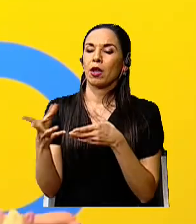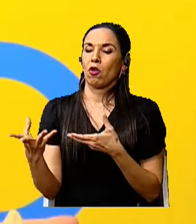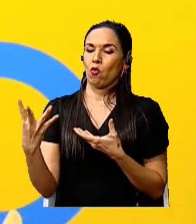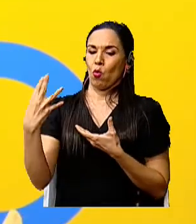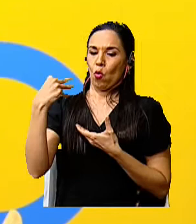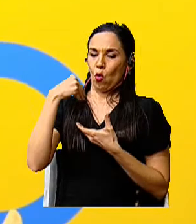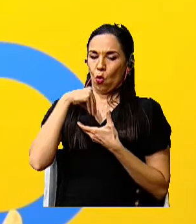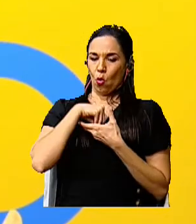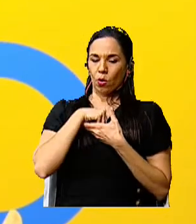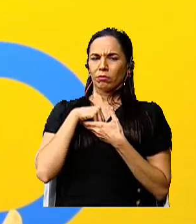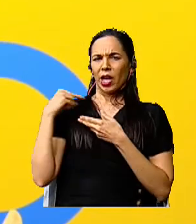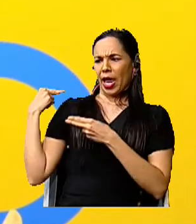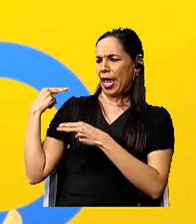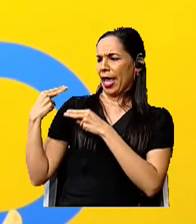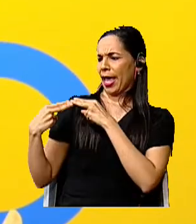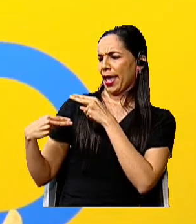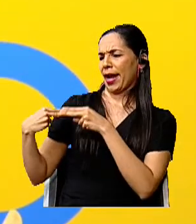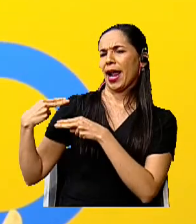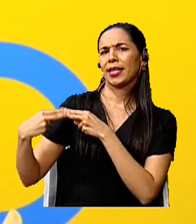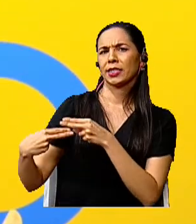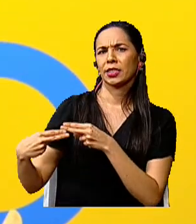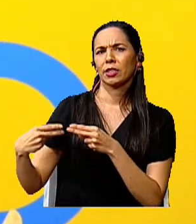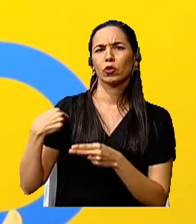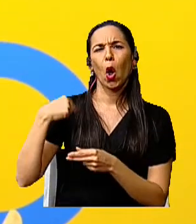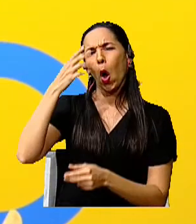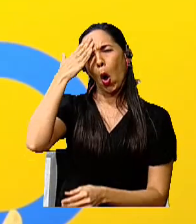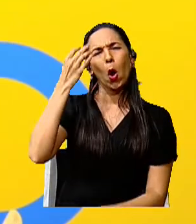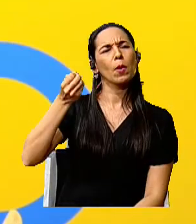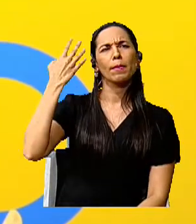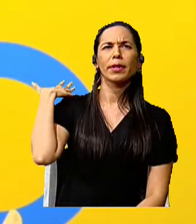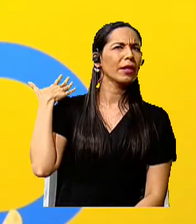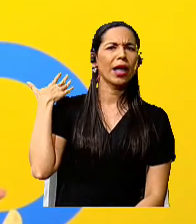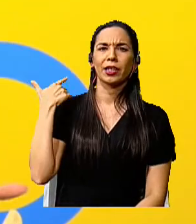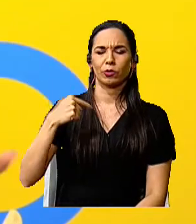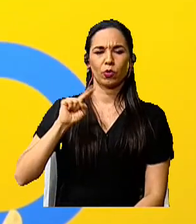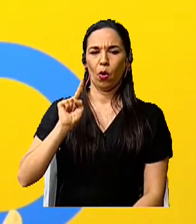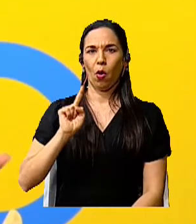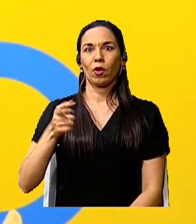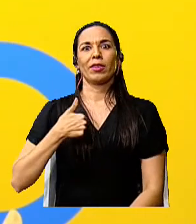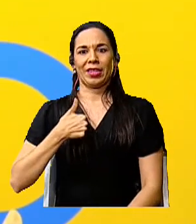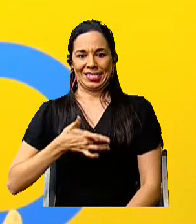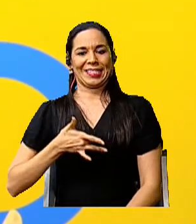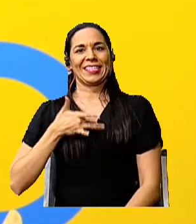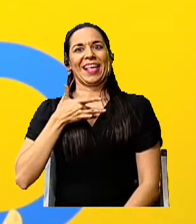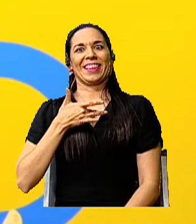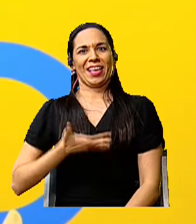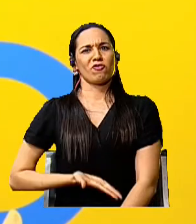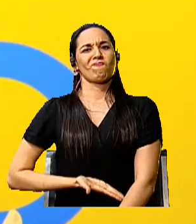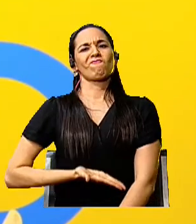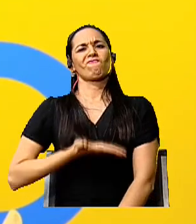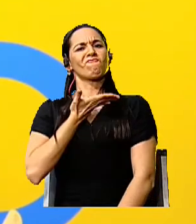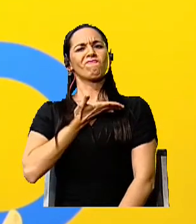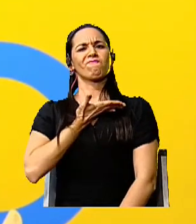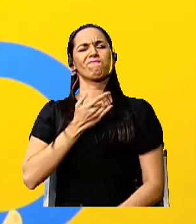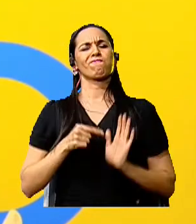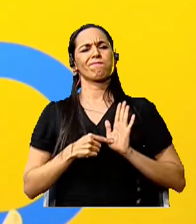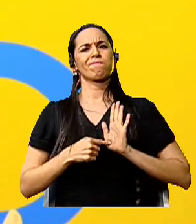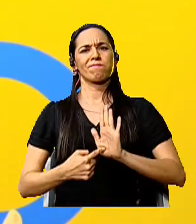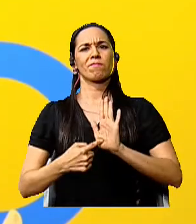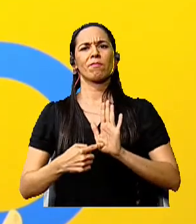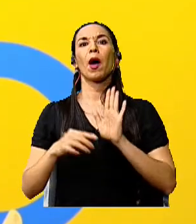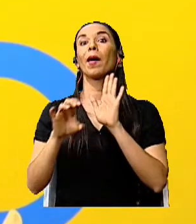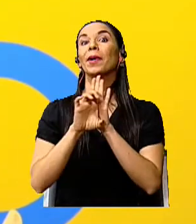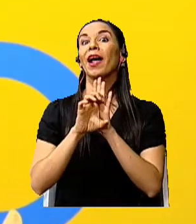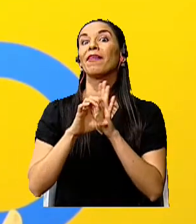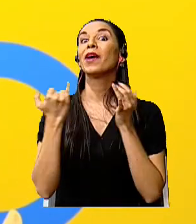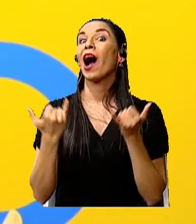una herencia que no podemos olvidar. Debemos sentirnos muy orgullosos. Y para eso, vamos a bailar.